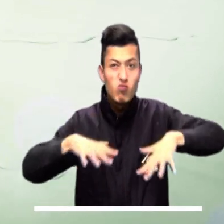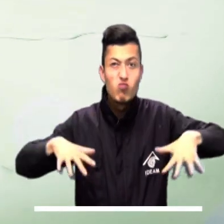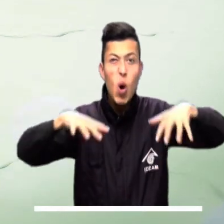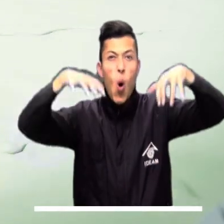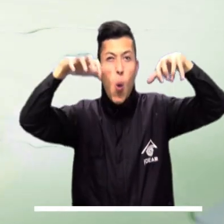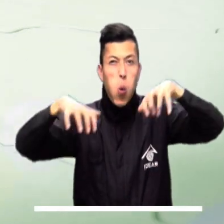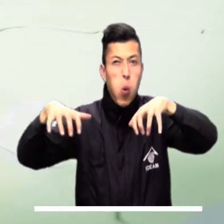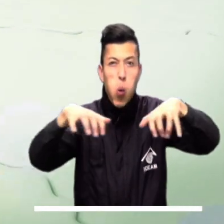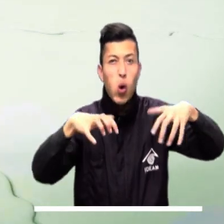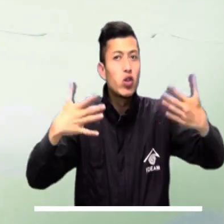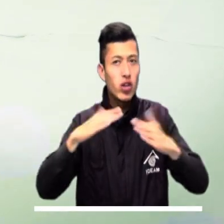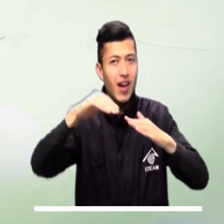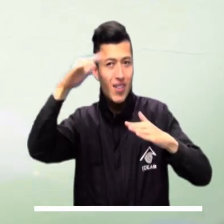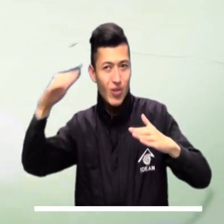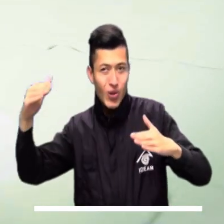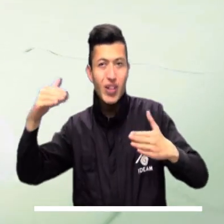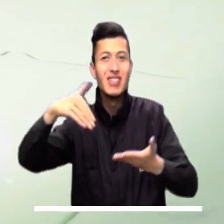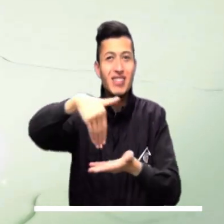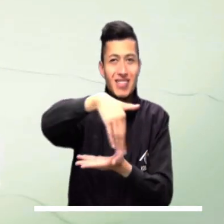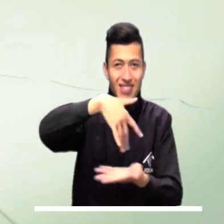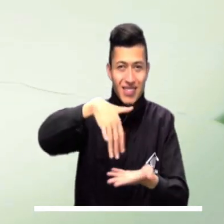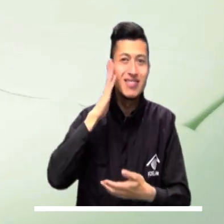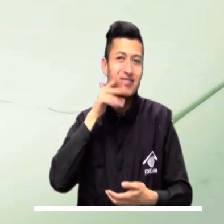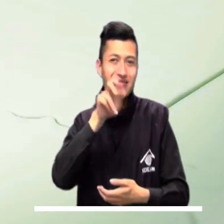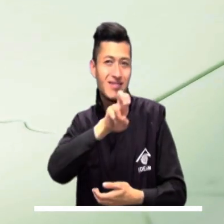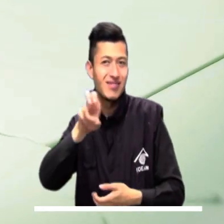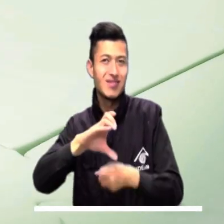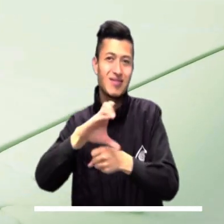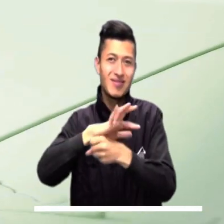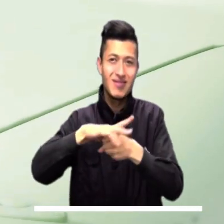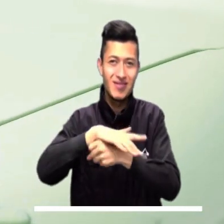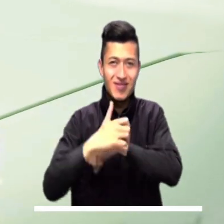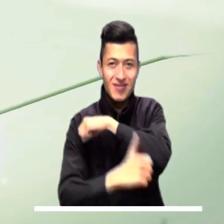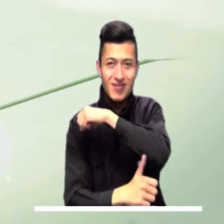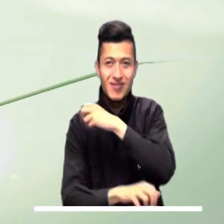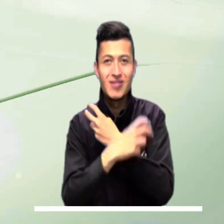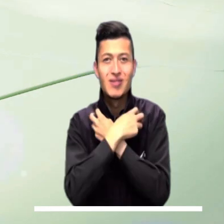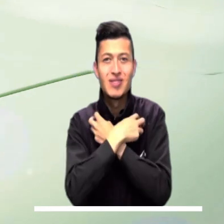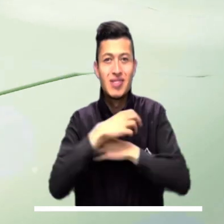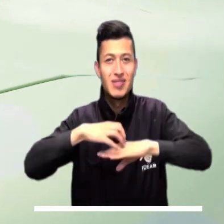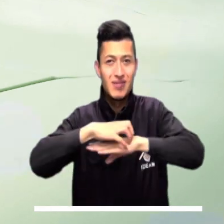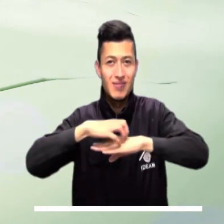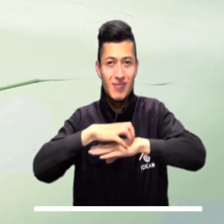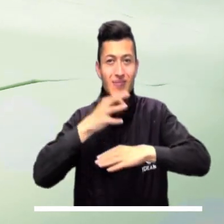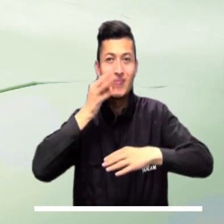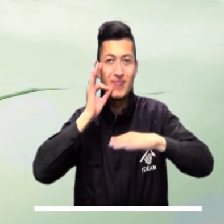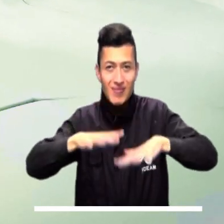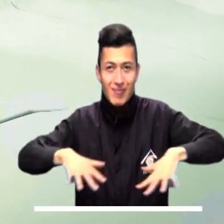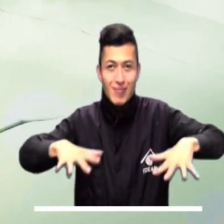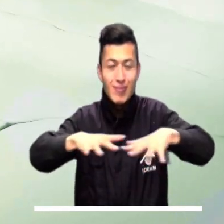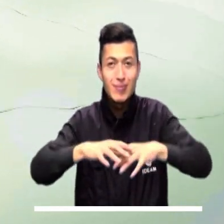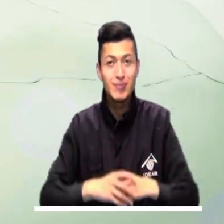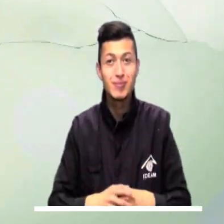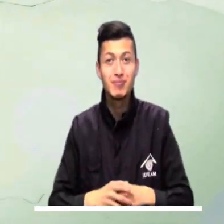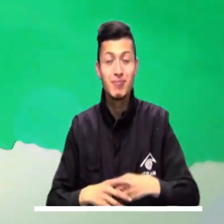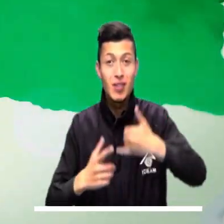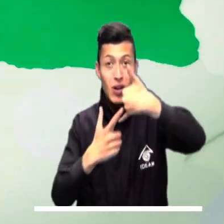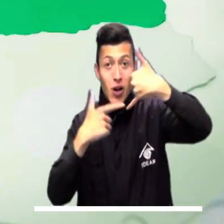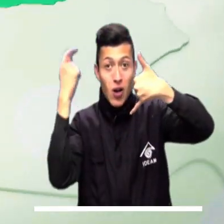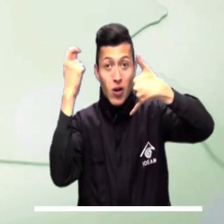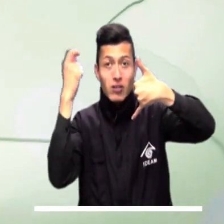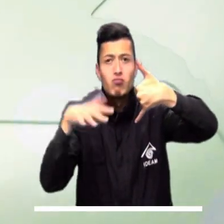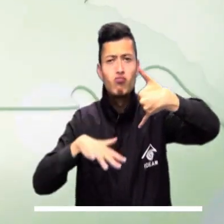y es muy probable que haya presencia de lluvias en zonas de Antioquia, Los Santanderes, Cundinamarca, Boyacá, Huila, Tolima y Eje Cafetero.